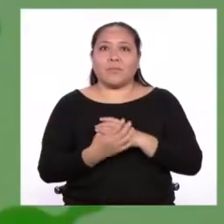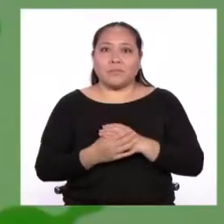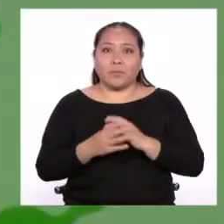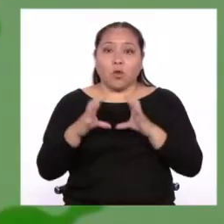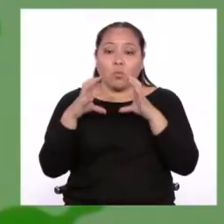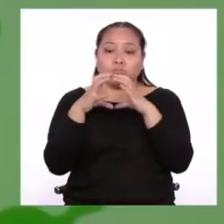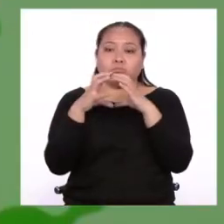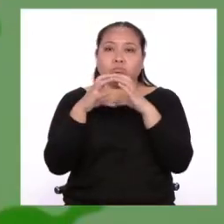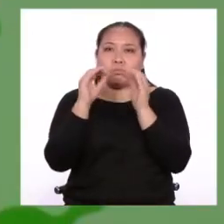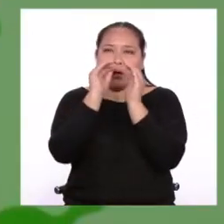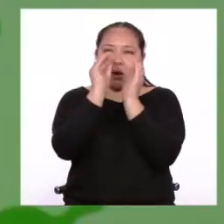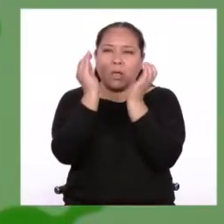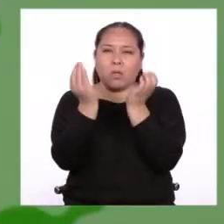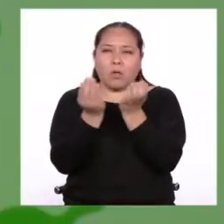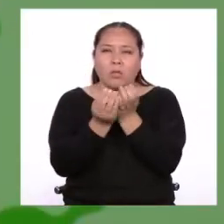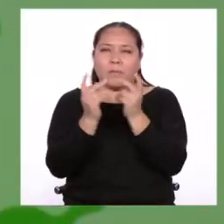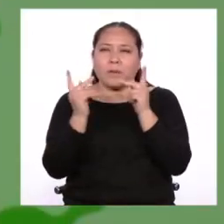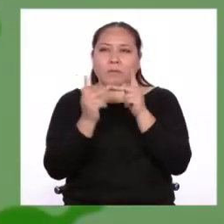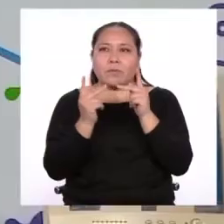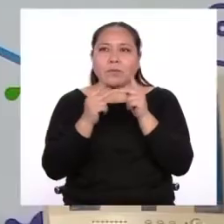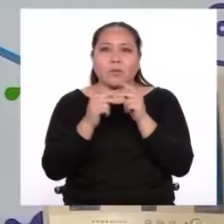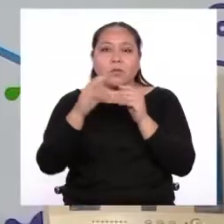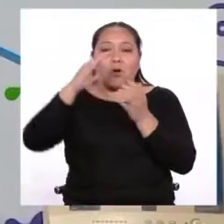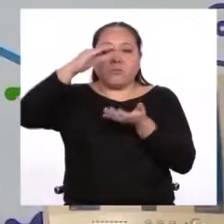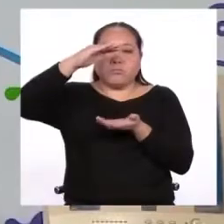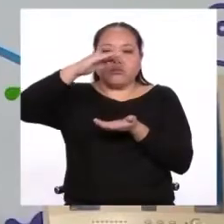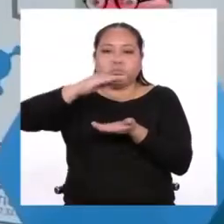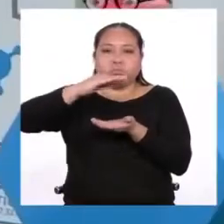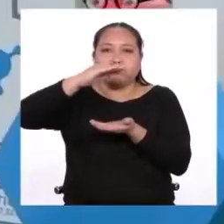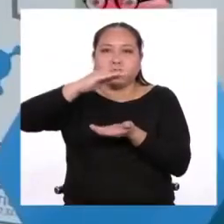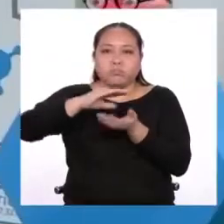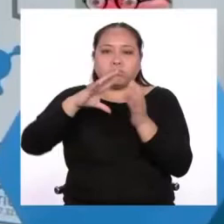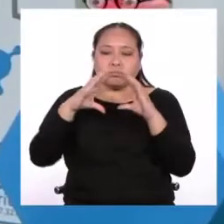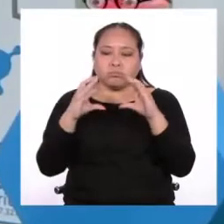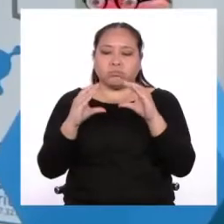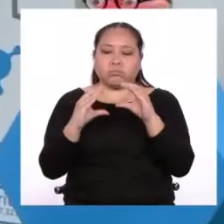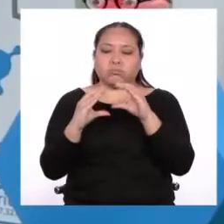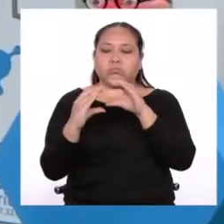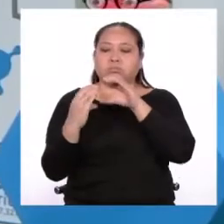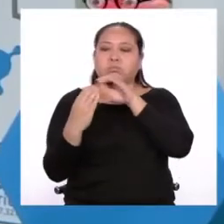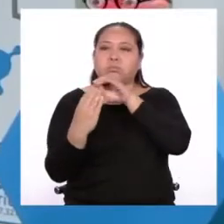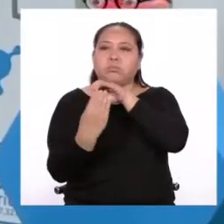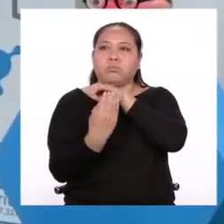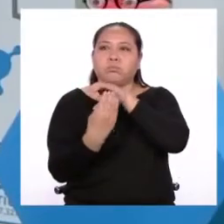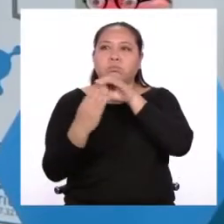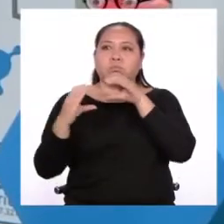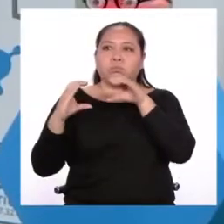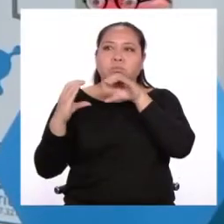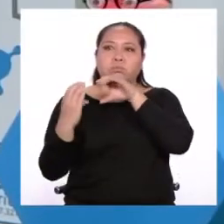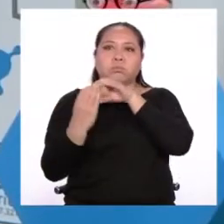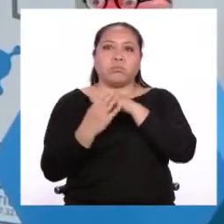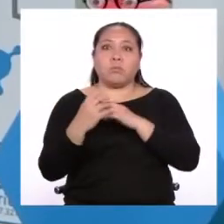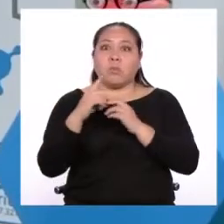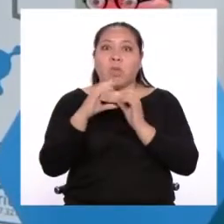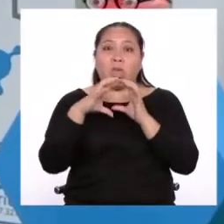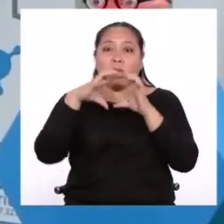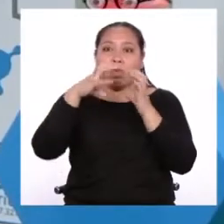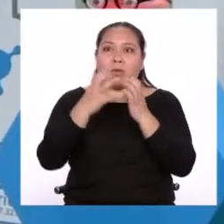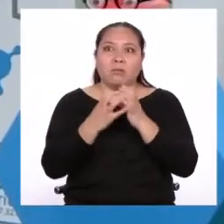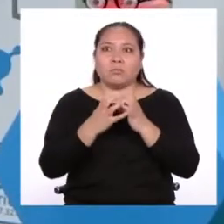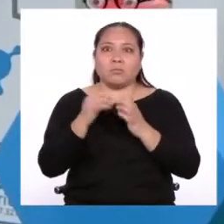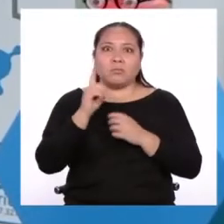Entonces, la Tierra está achatada. Y de hecho, sabemos que la Tierra no es una esfera perfecta desde